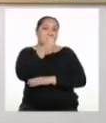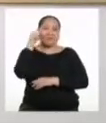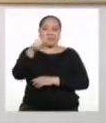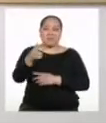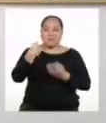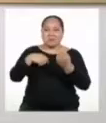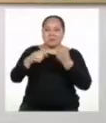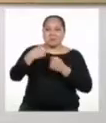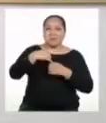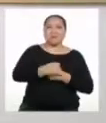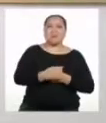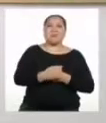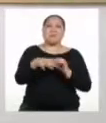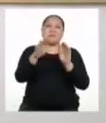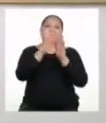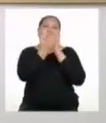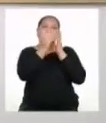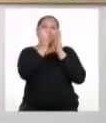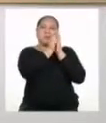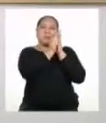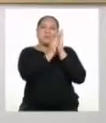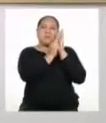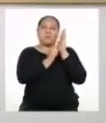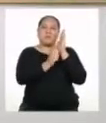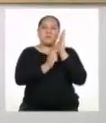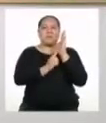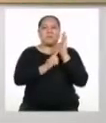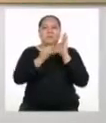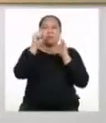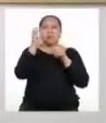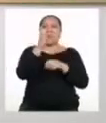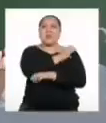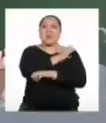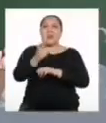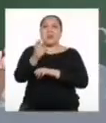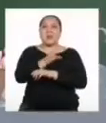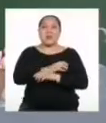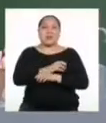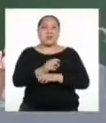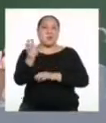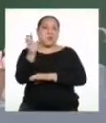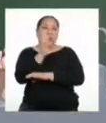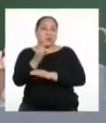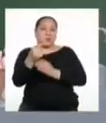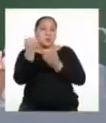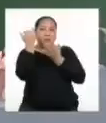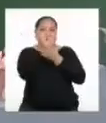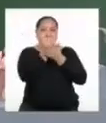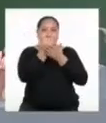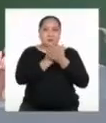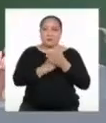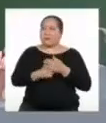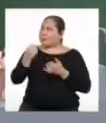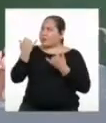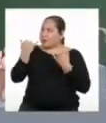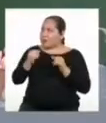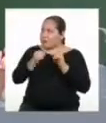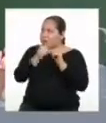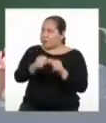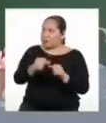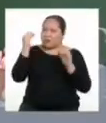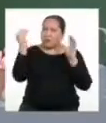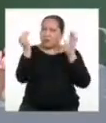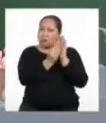Era sobre todo de letras de canciones, poesía, ilustraciones hechas a mano. ¿Y ahora sigue haciendo fanzines y